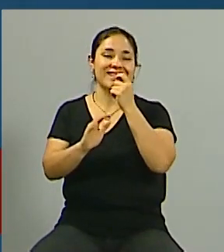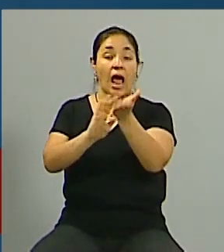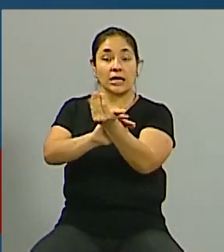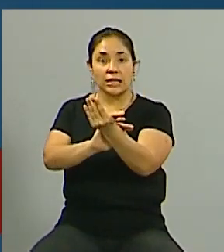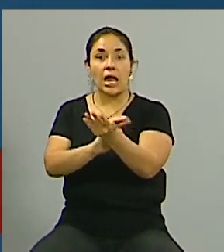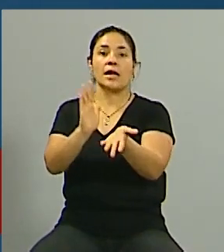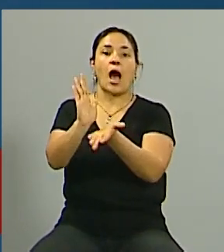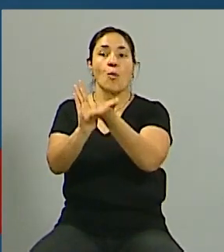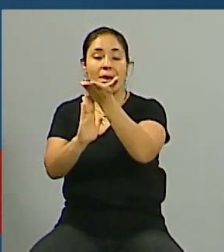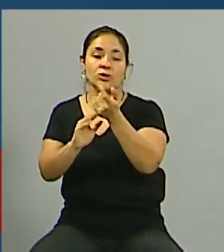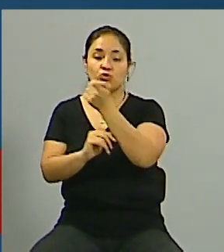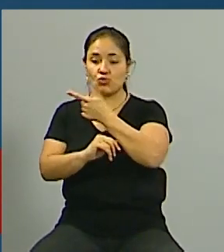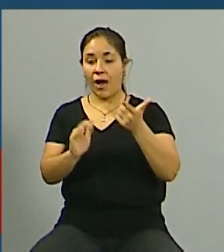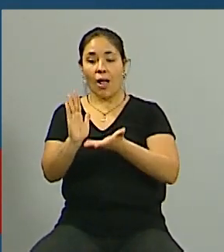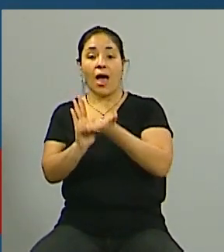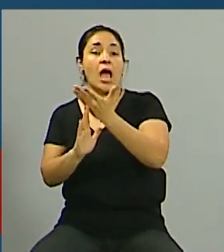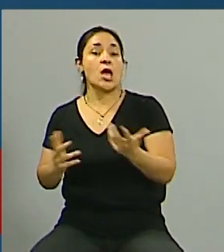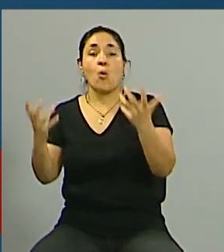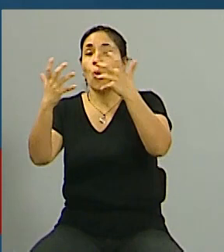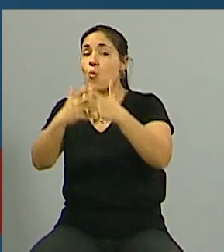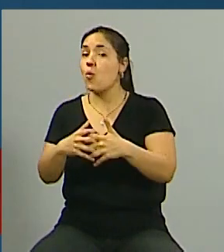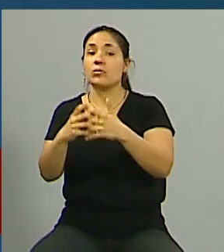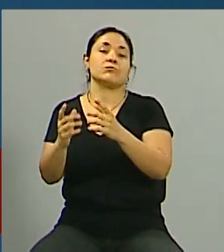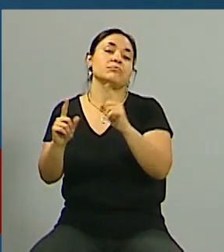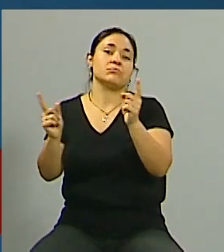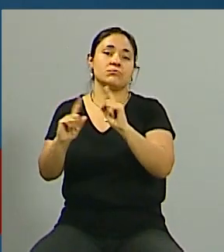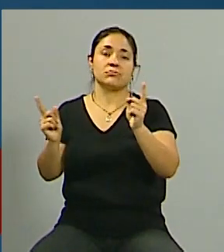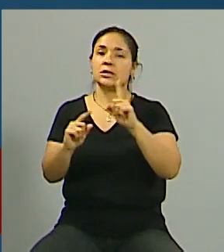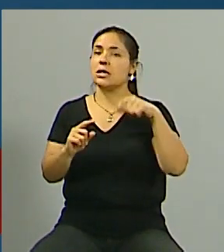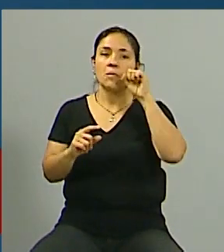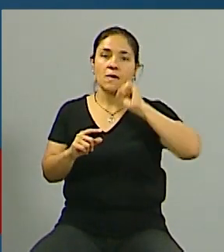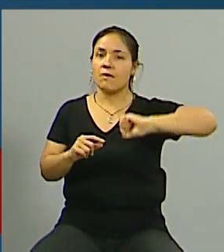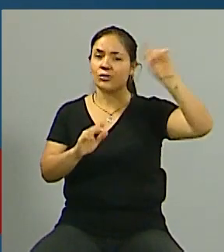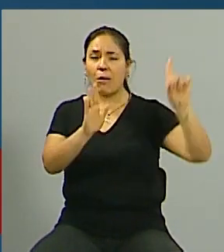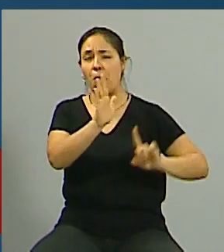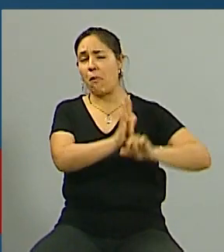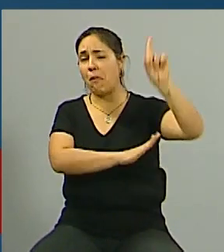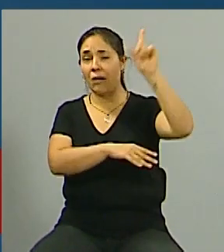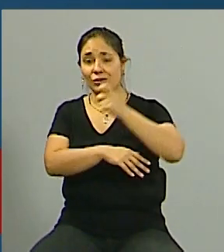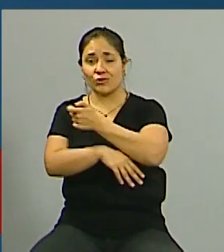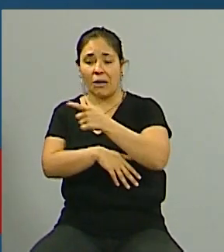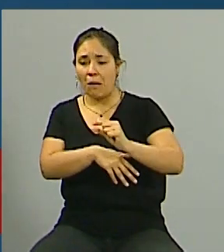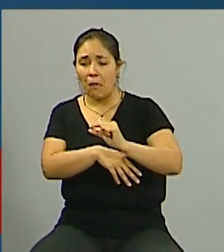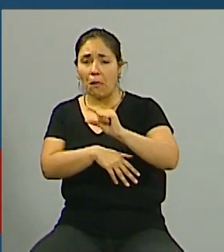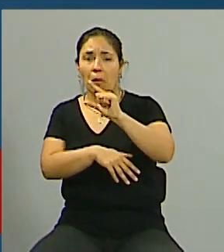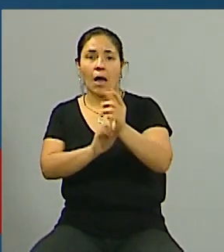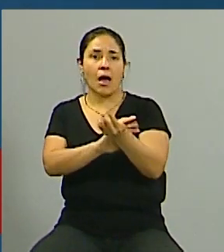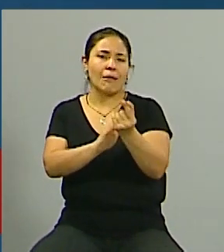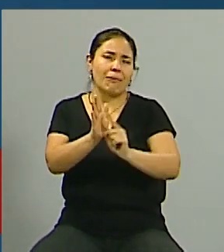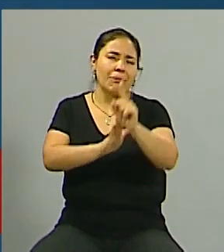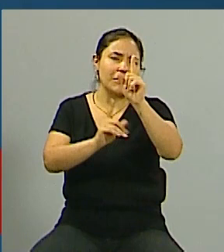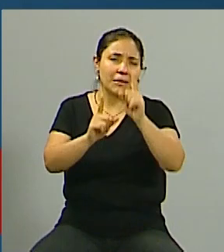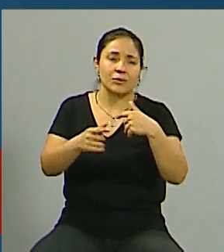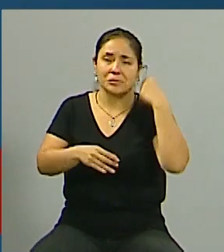estaba detrás de la inflación pero quería preguntarte porque por ahí esto de los contratos a tres años